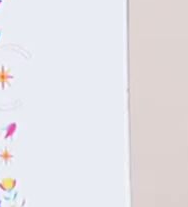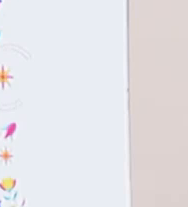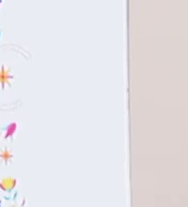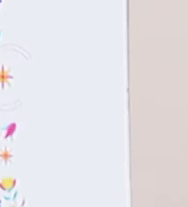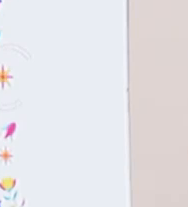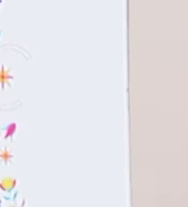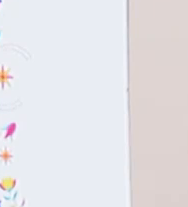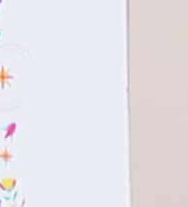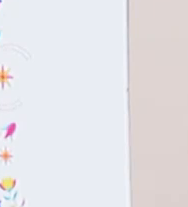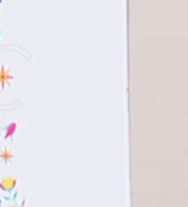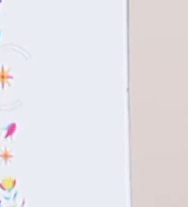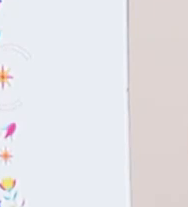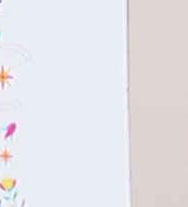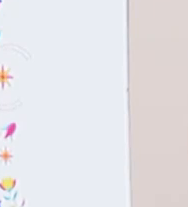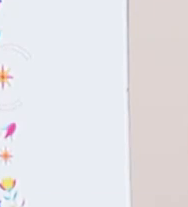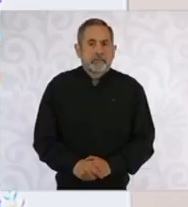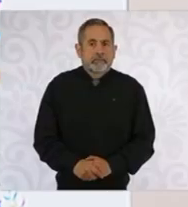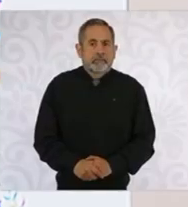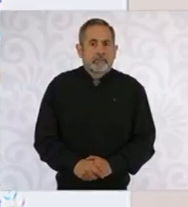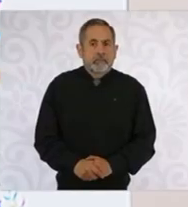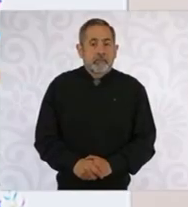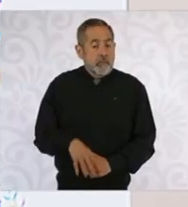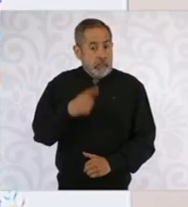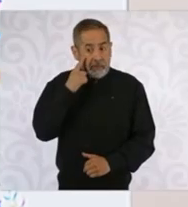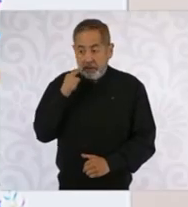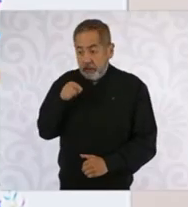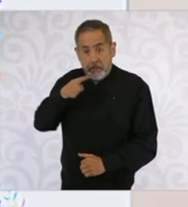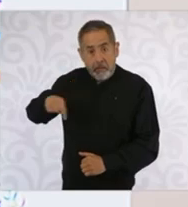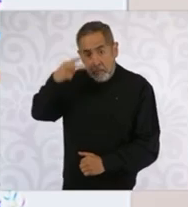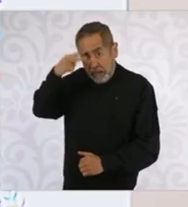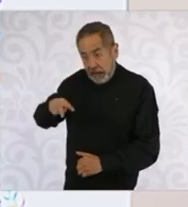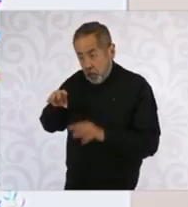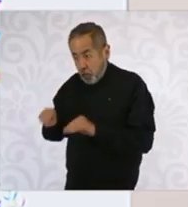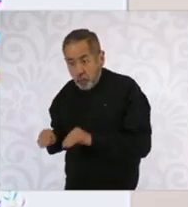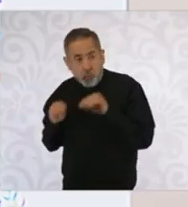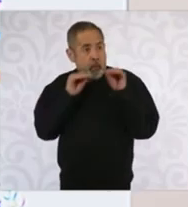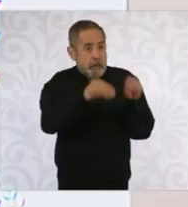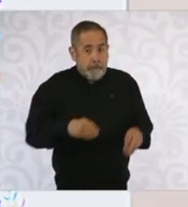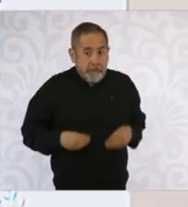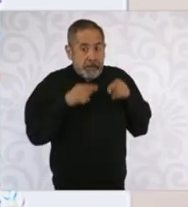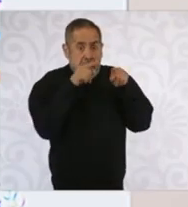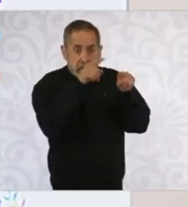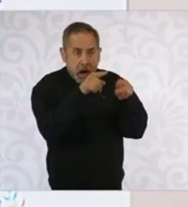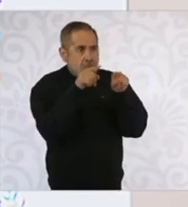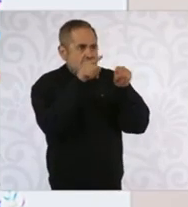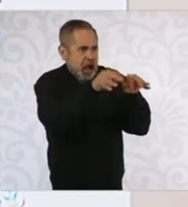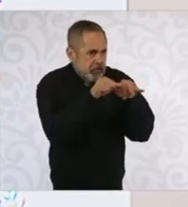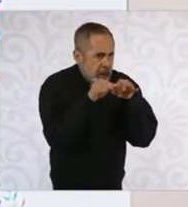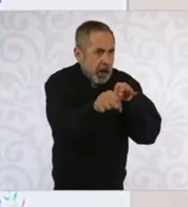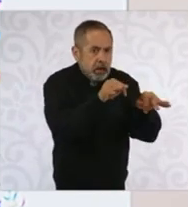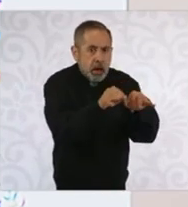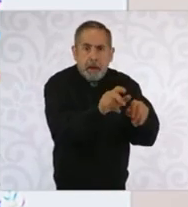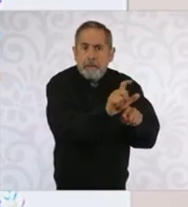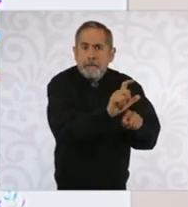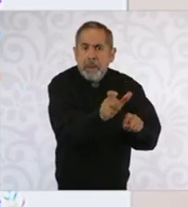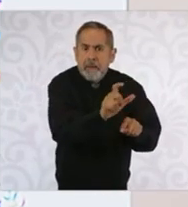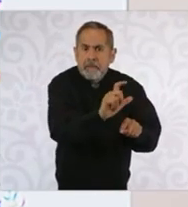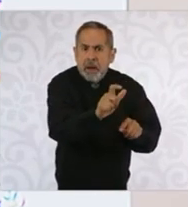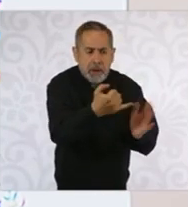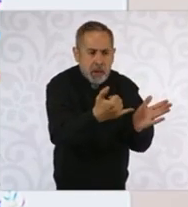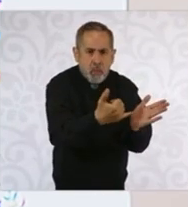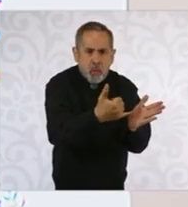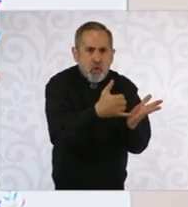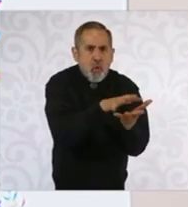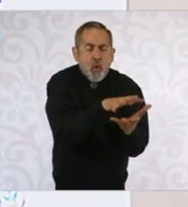El trabajo que realizan, que es de primera, la necesidad de los Estados Unidos de esos